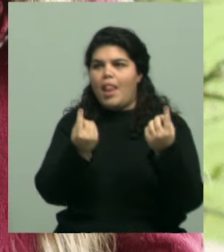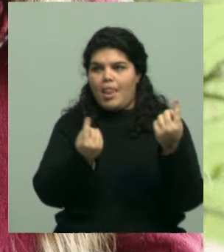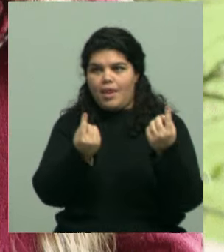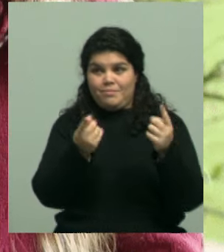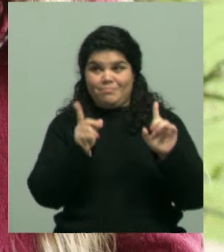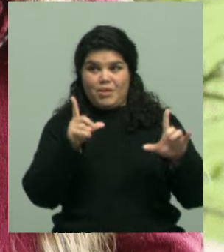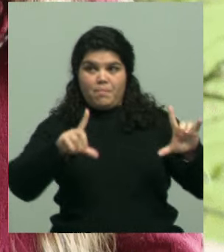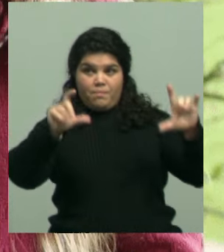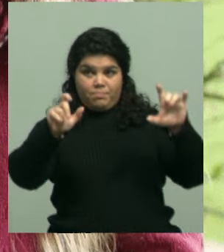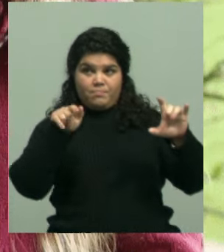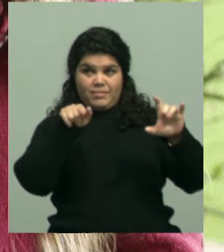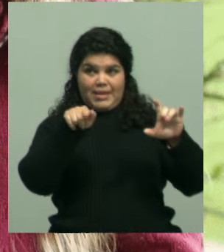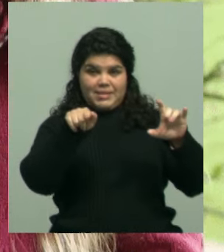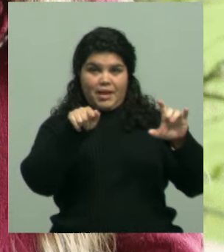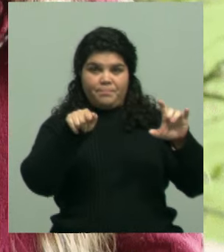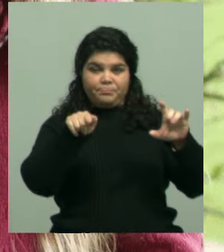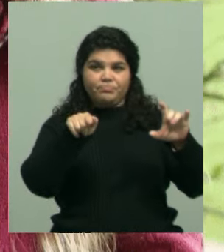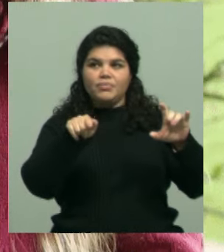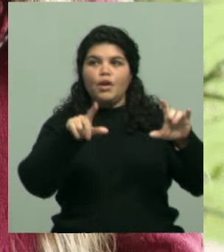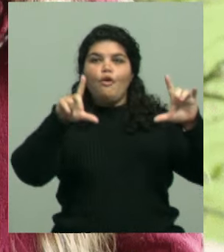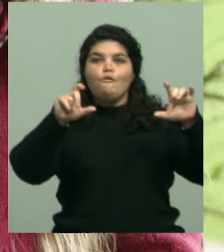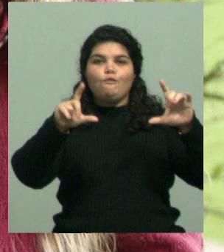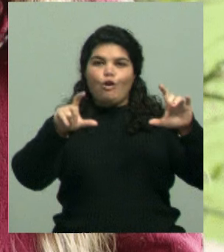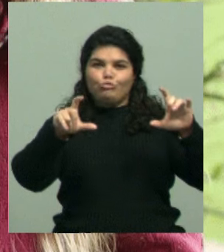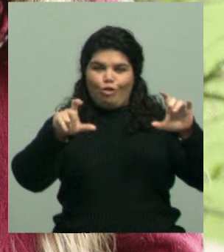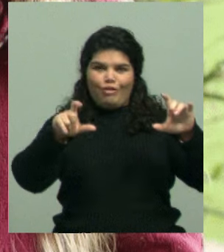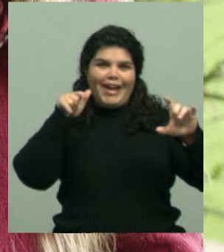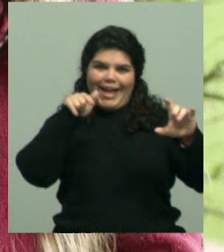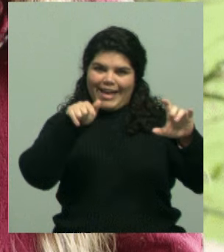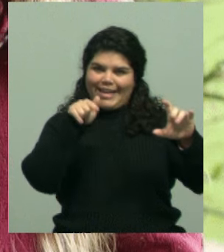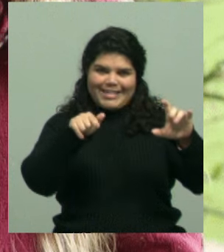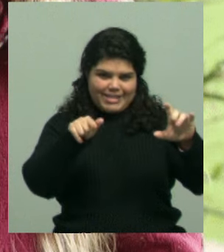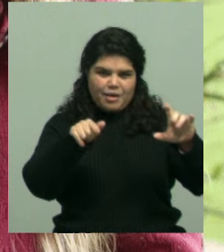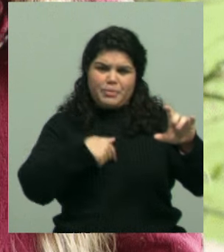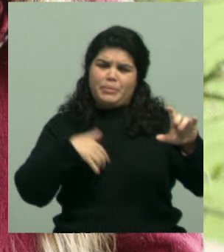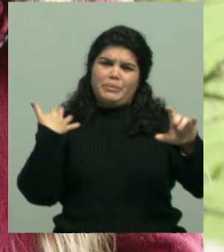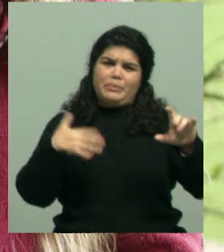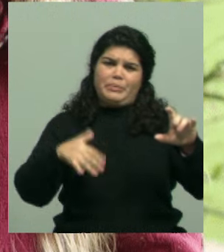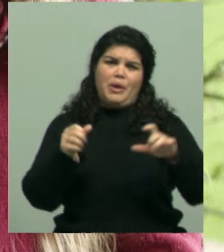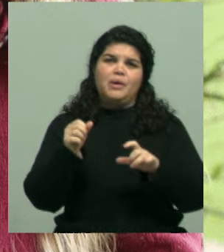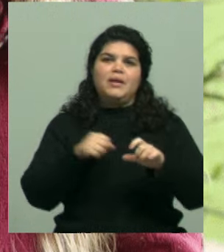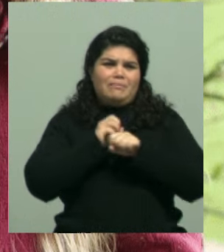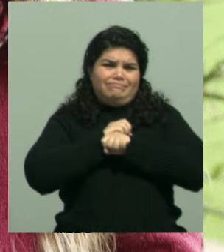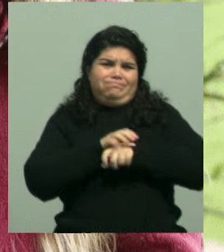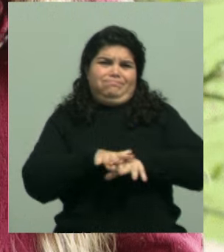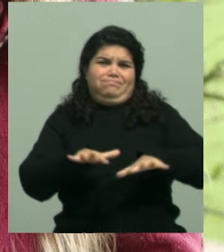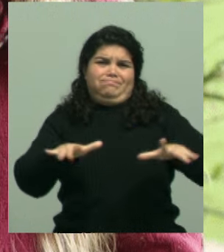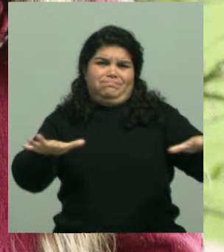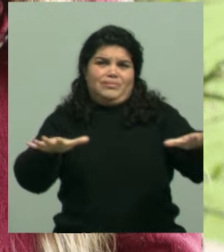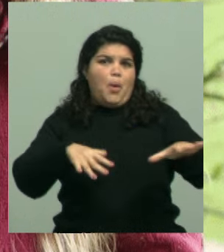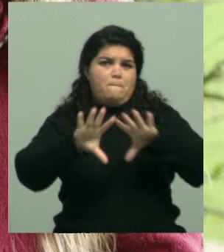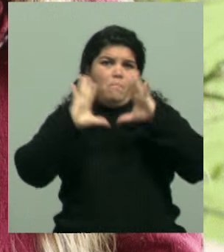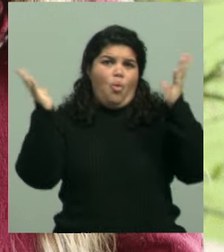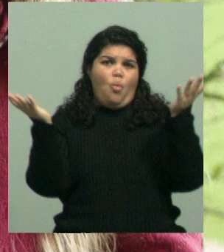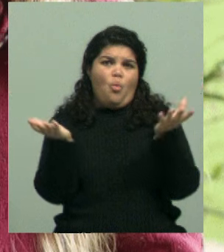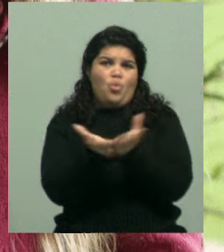ahí vemos en imágenes las fotografías de Kate Middleton. Fue una de las más famosas y obviamente trascendió, recorrió todo